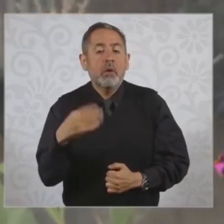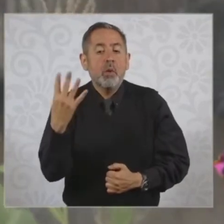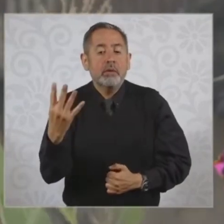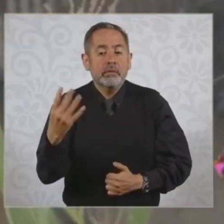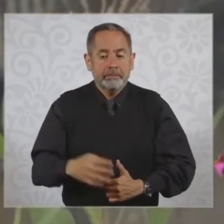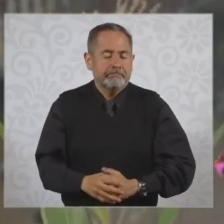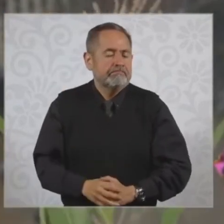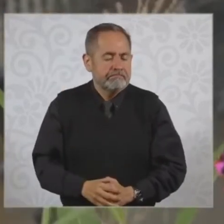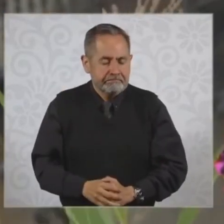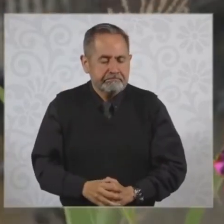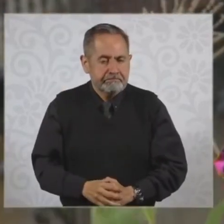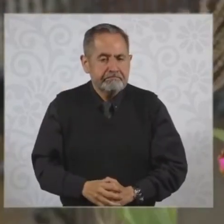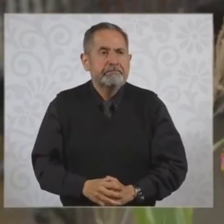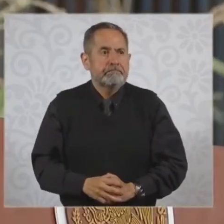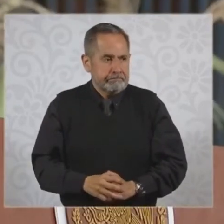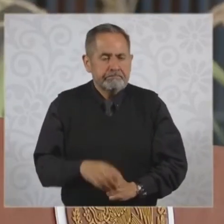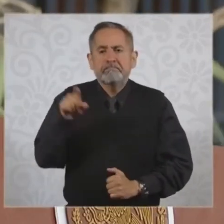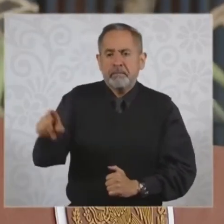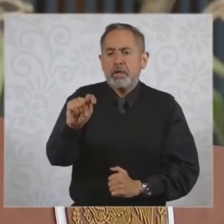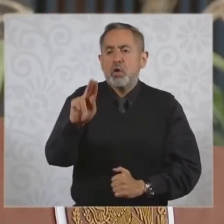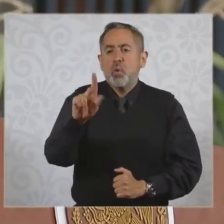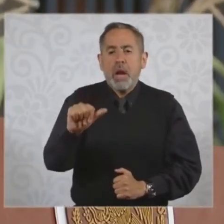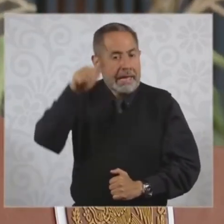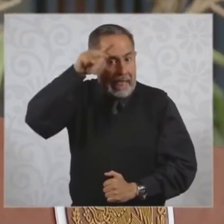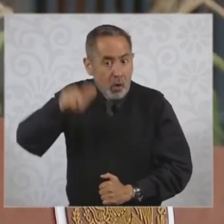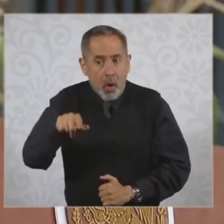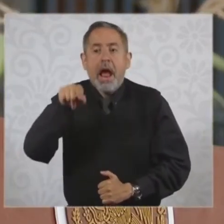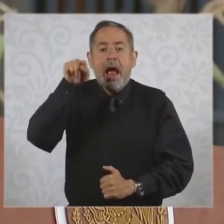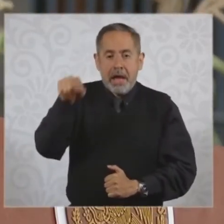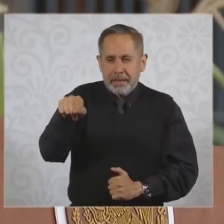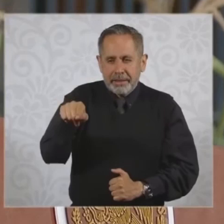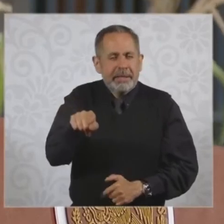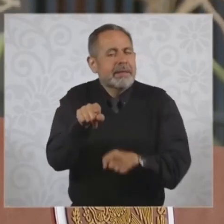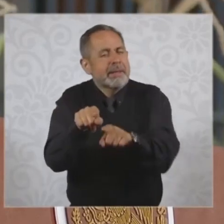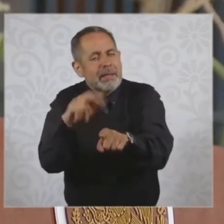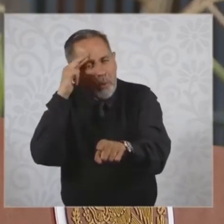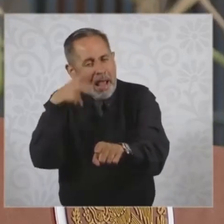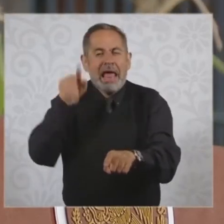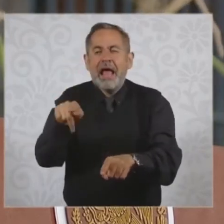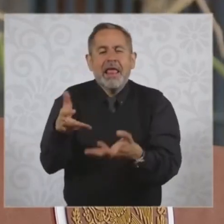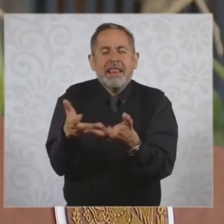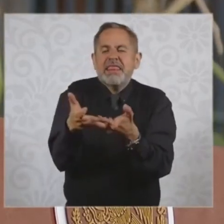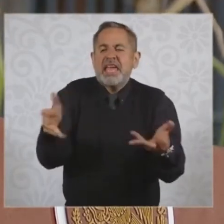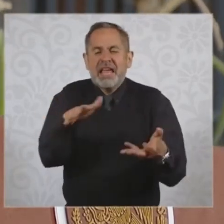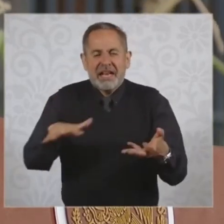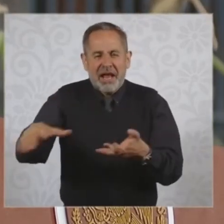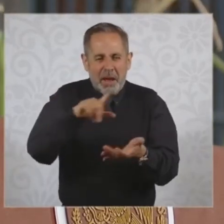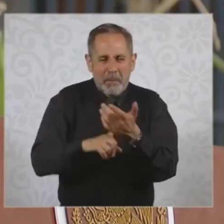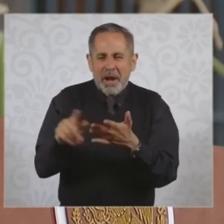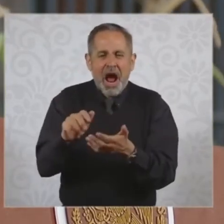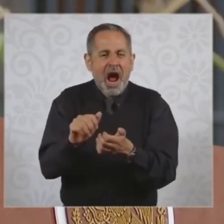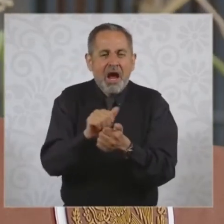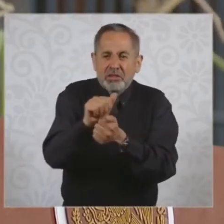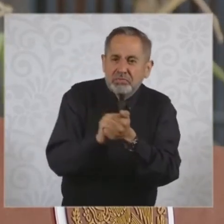94. Construiremos en Tula y Hidalgo, ahí donde iba a ser el terreno de la refinería que